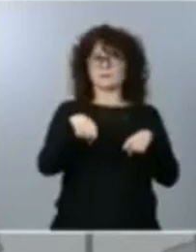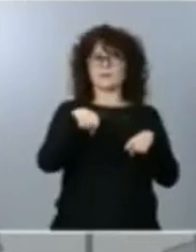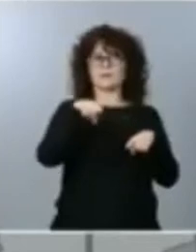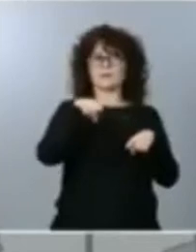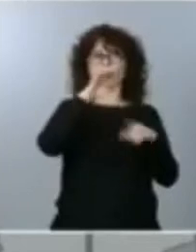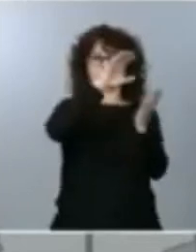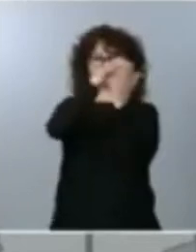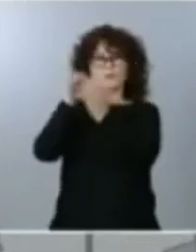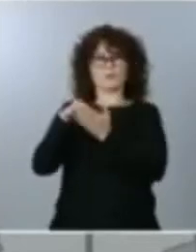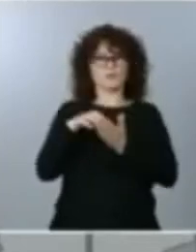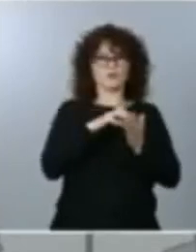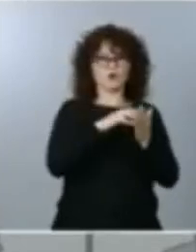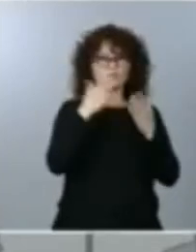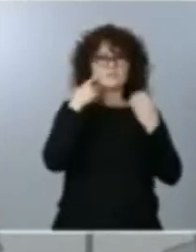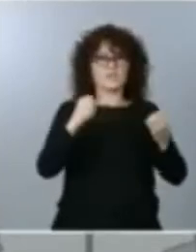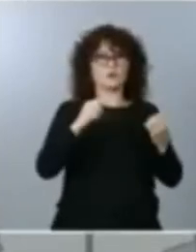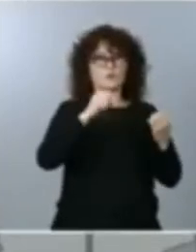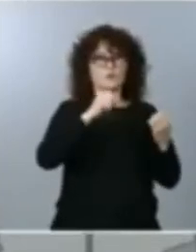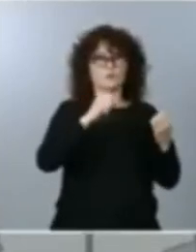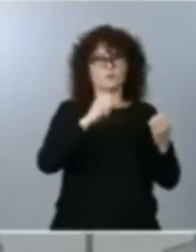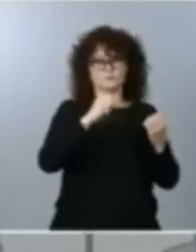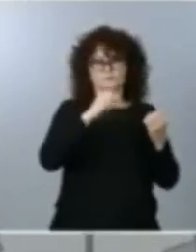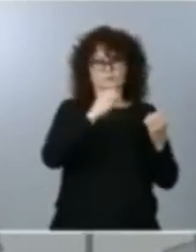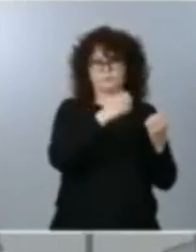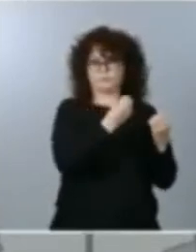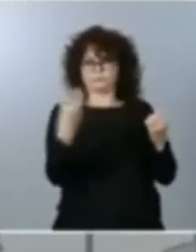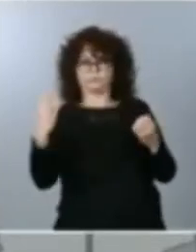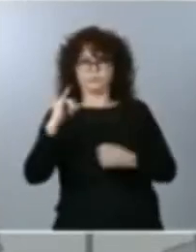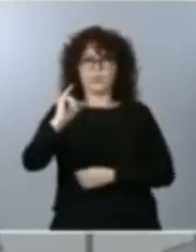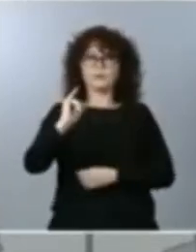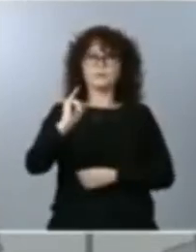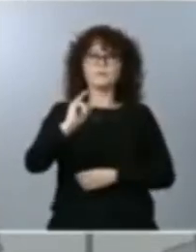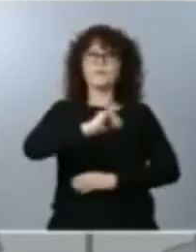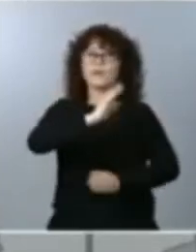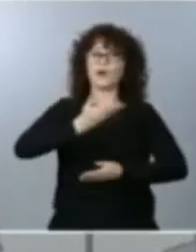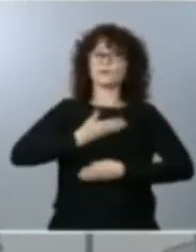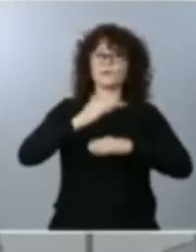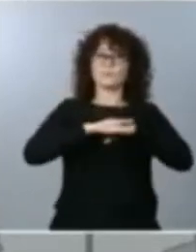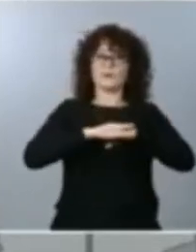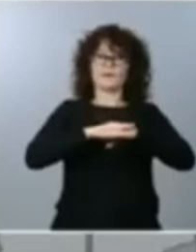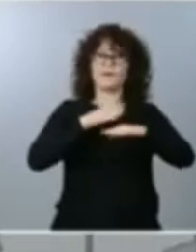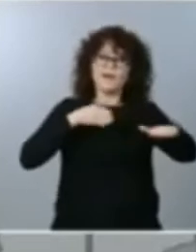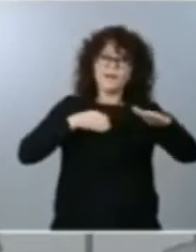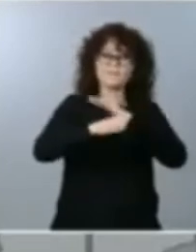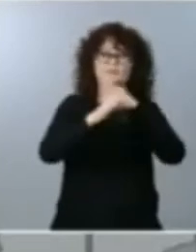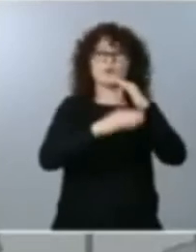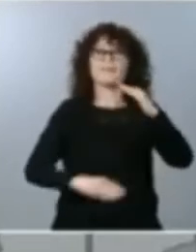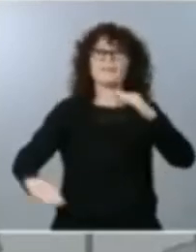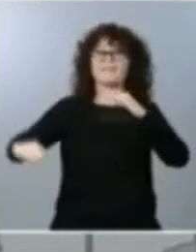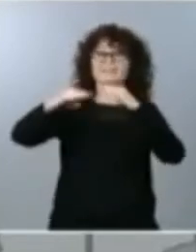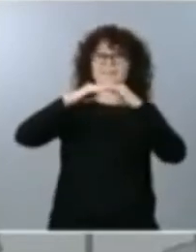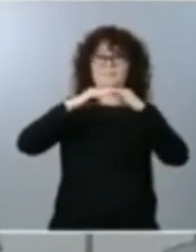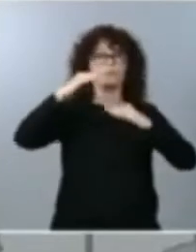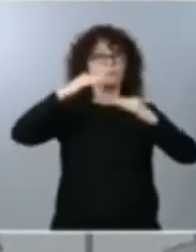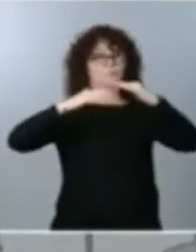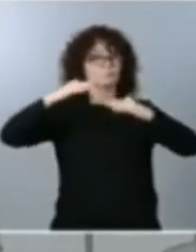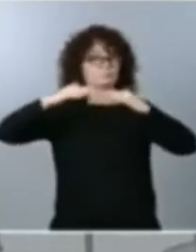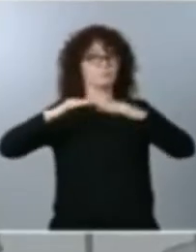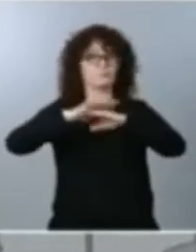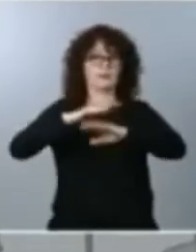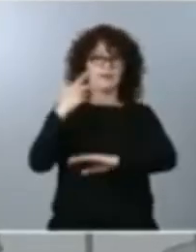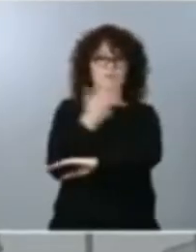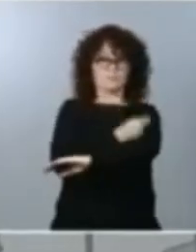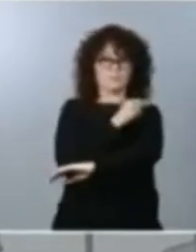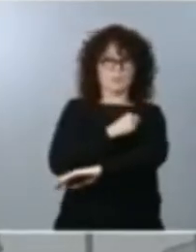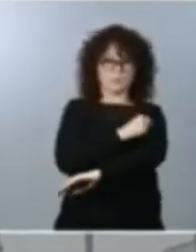va a facilitar como he dicho antes el acceso equitativo subrayo equitativo a la vacunación. Habrá